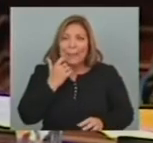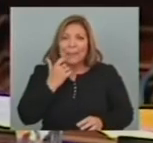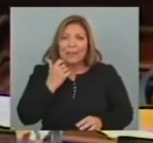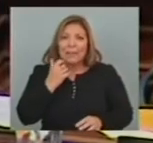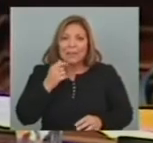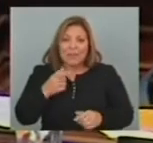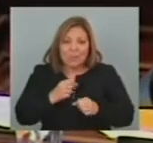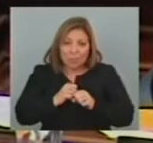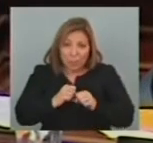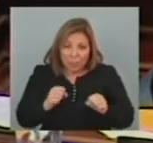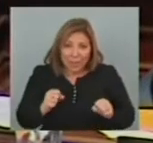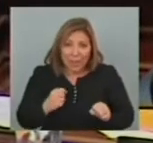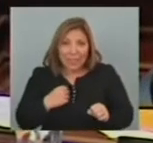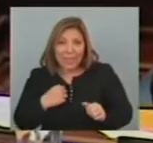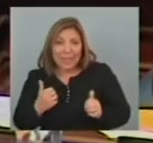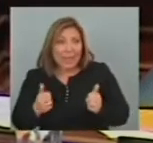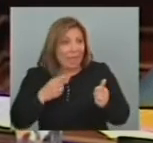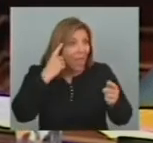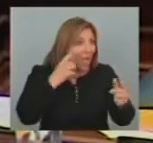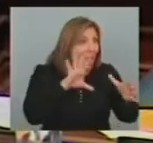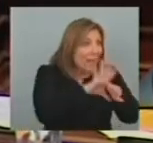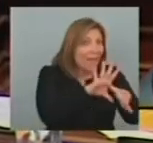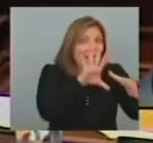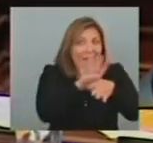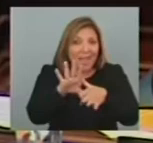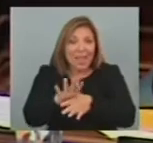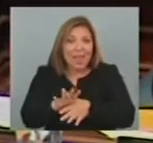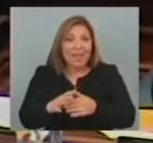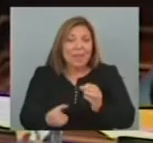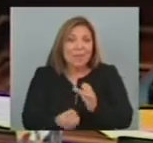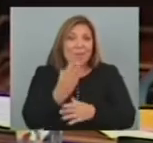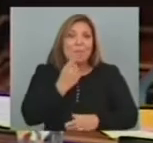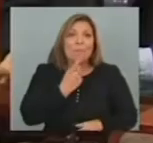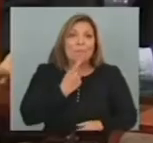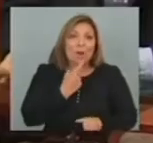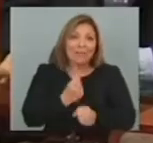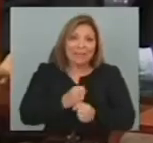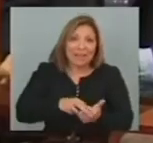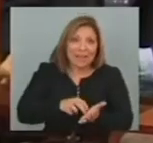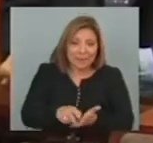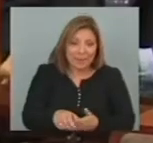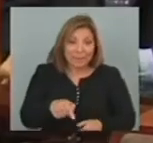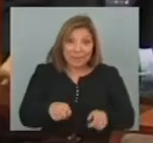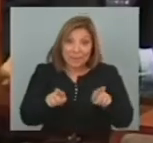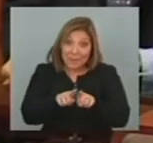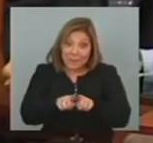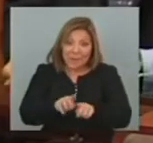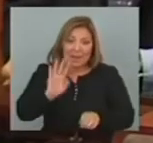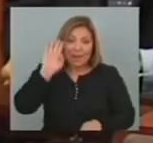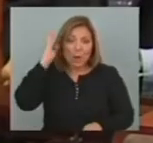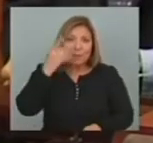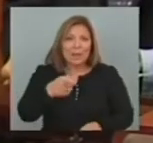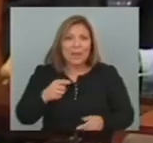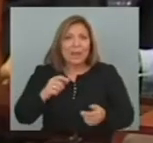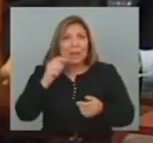Si podía Sumarse A otras Y convertirse En acción Política Con otras En la misma En sesión Se reconoció La labor Del